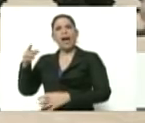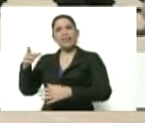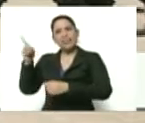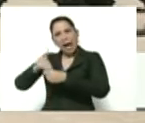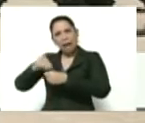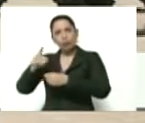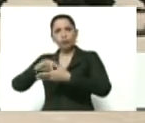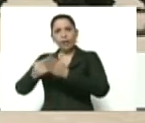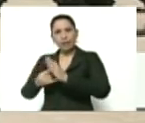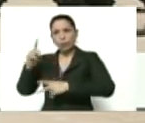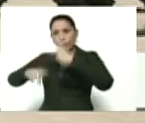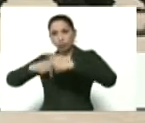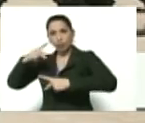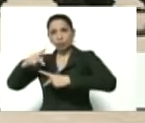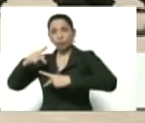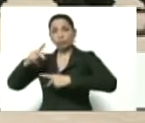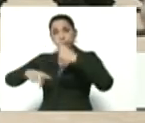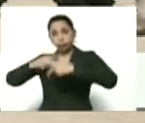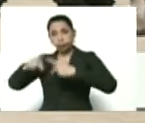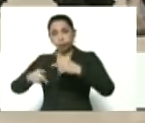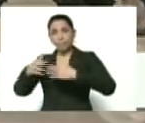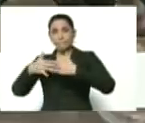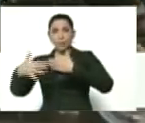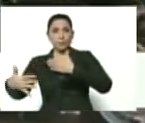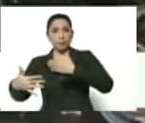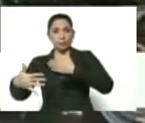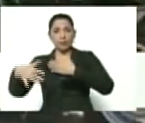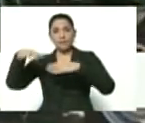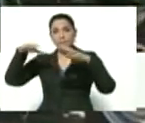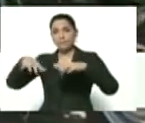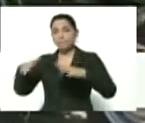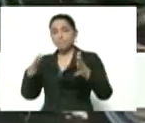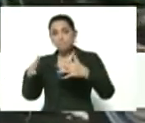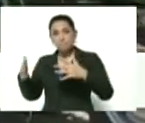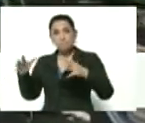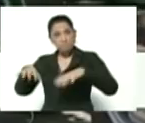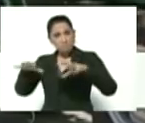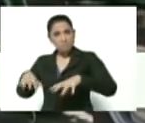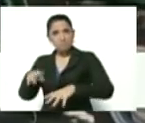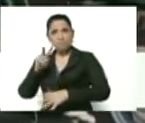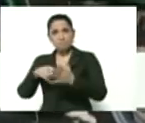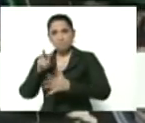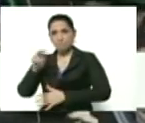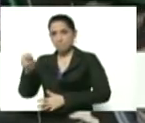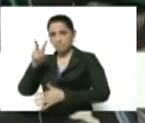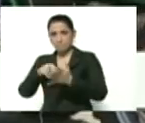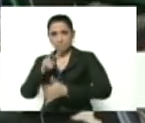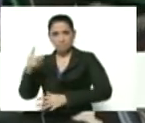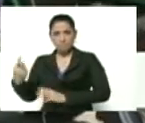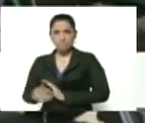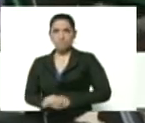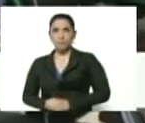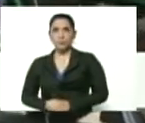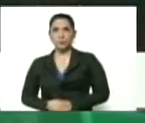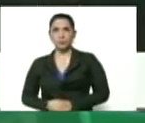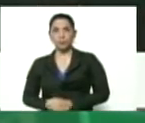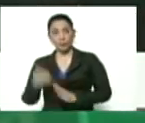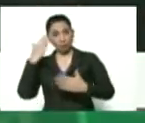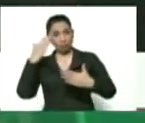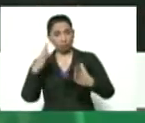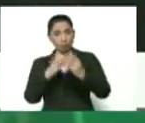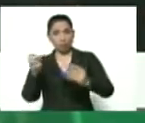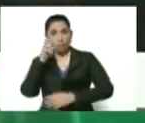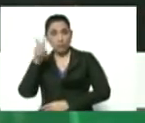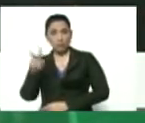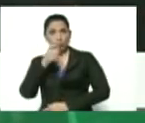productivo para el periodo de invierno 2020-2021. Saludos, mi comandante en jefe, y al pueblo de Venezuela. Informar